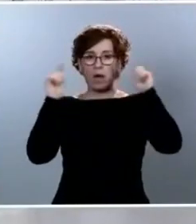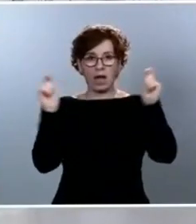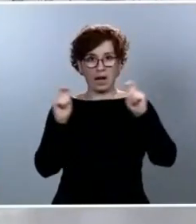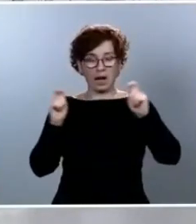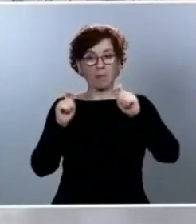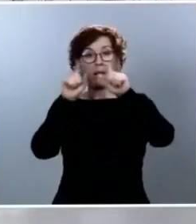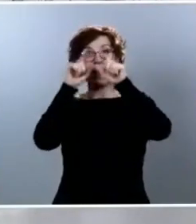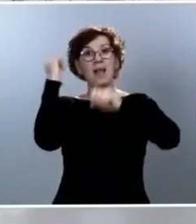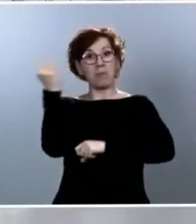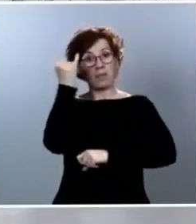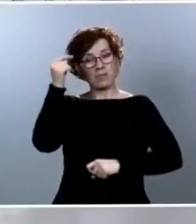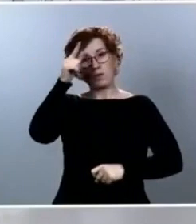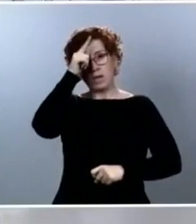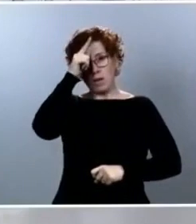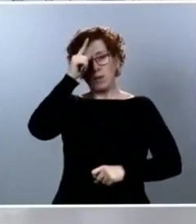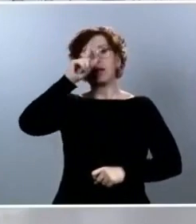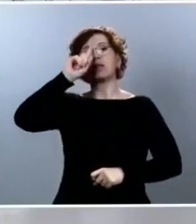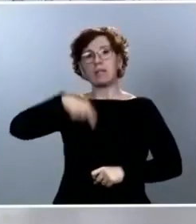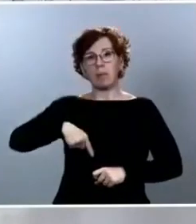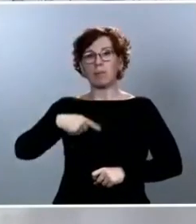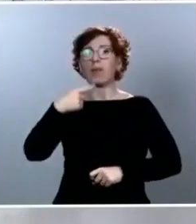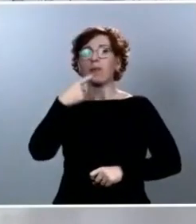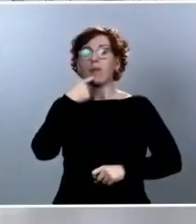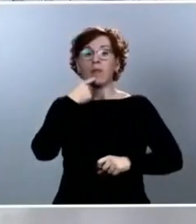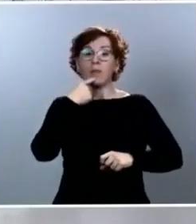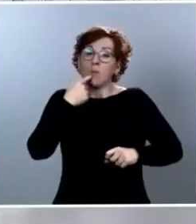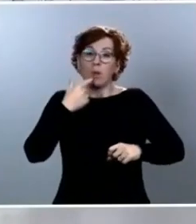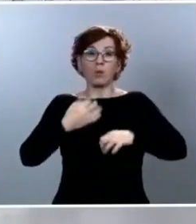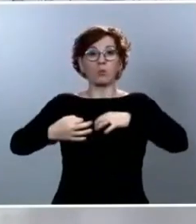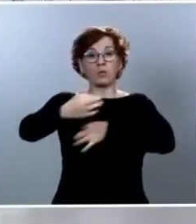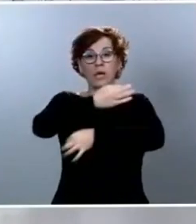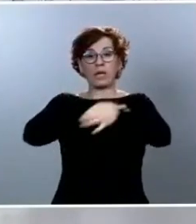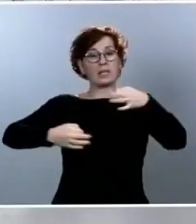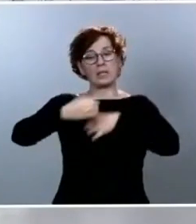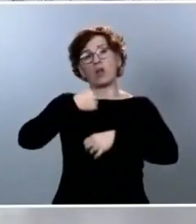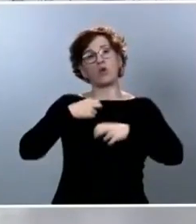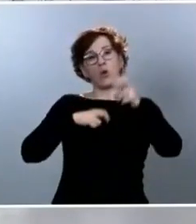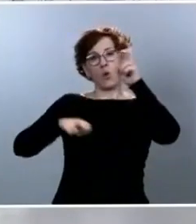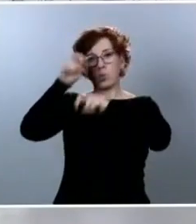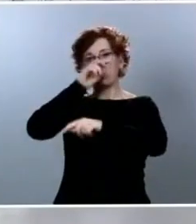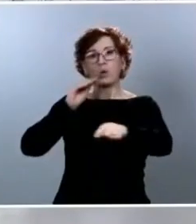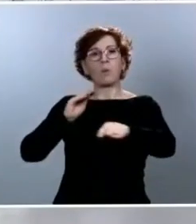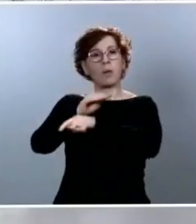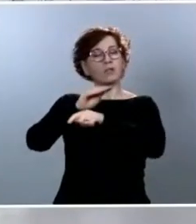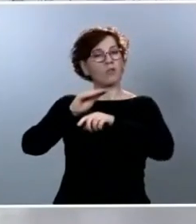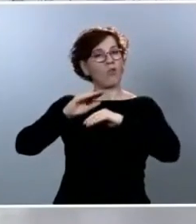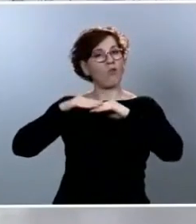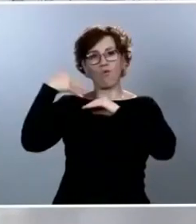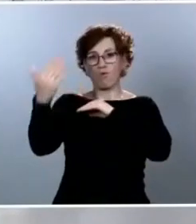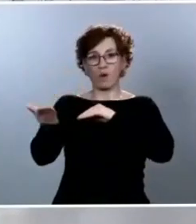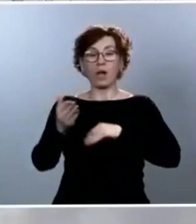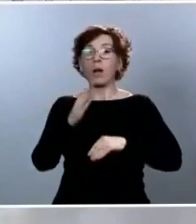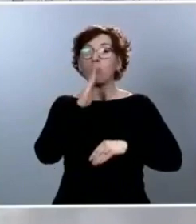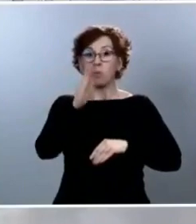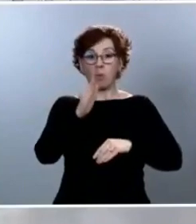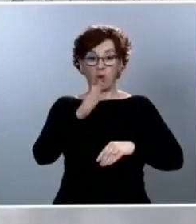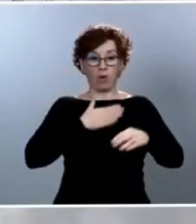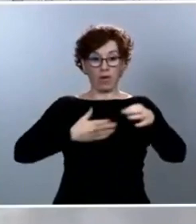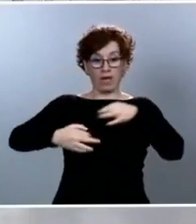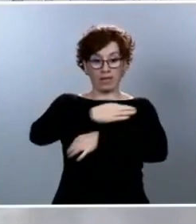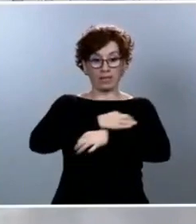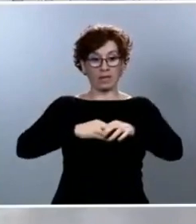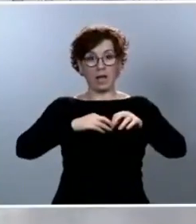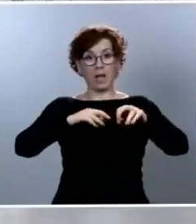buscar oportunidades de inversión lejos de las islas, de no permitirse que el archipiélago sea accesible a estos propietarios.